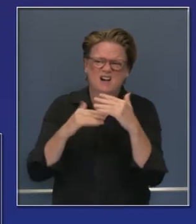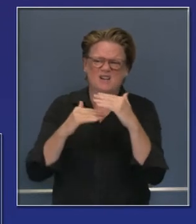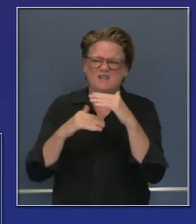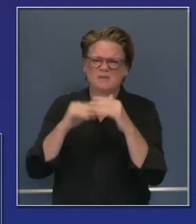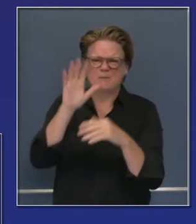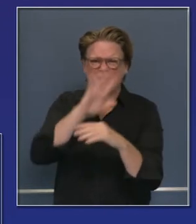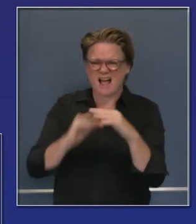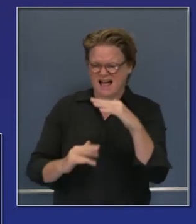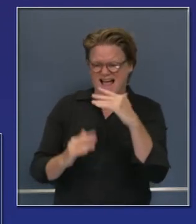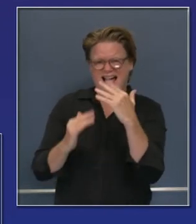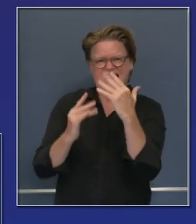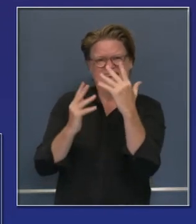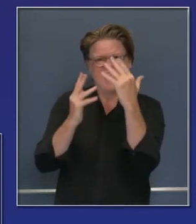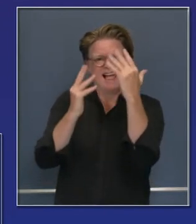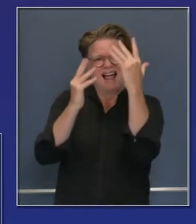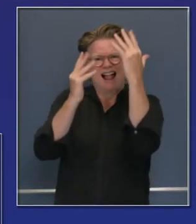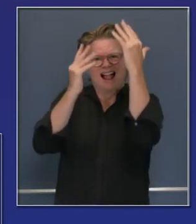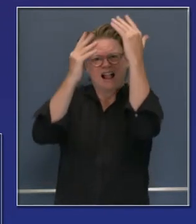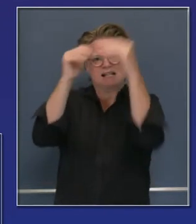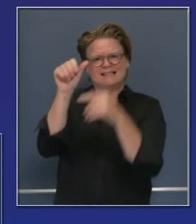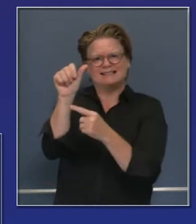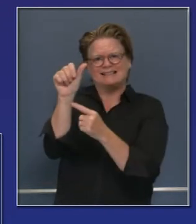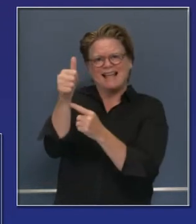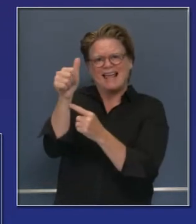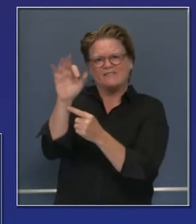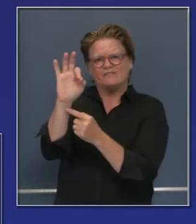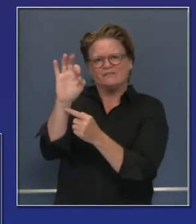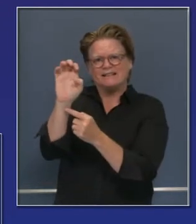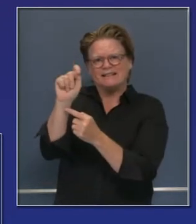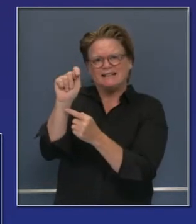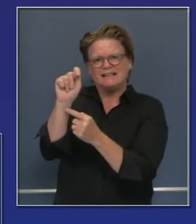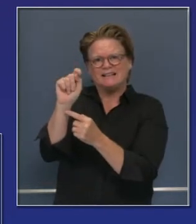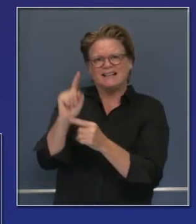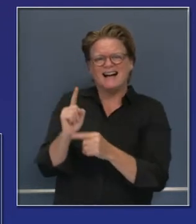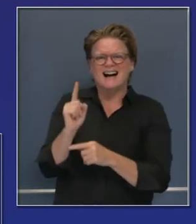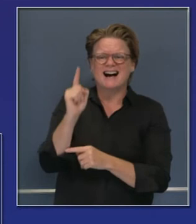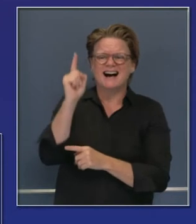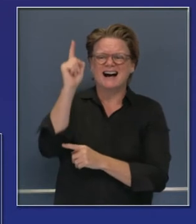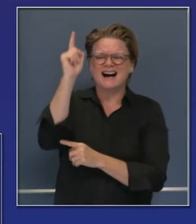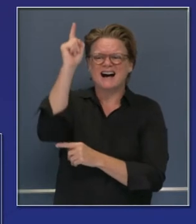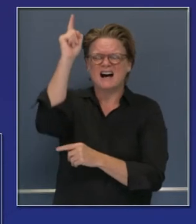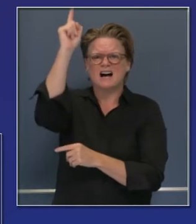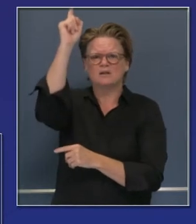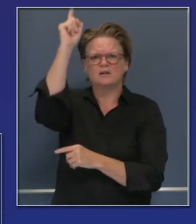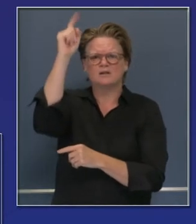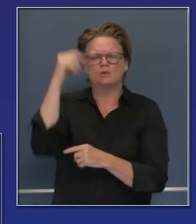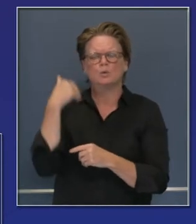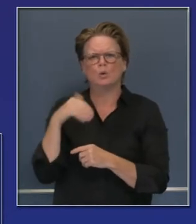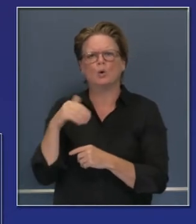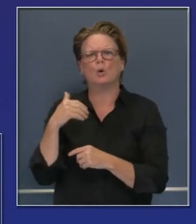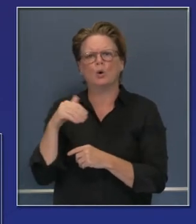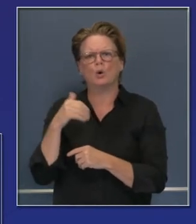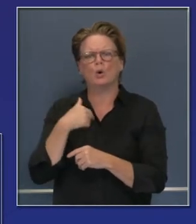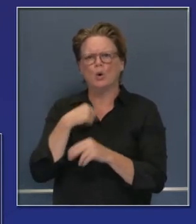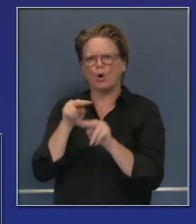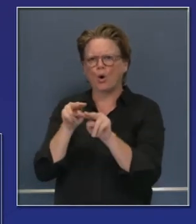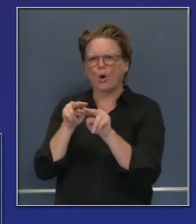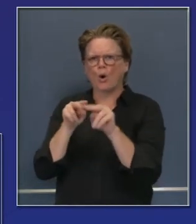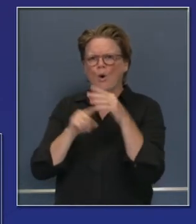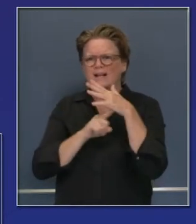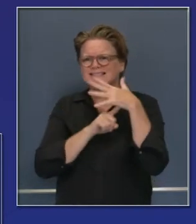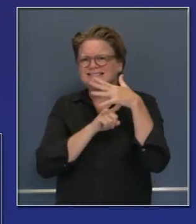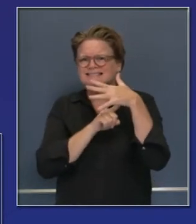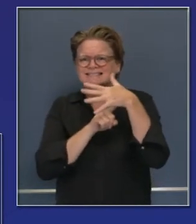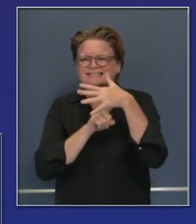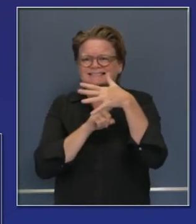Un complejo increíble se juntó y el trabajo que se está haciendo es impresionante. Cuando uno vuela sobre estos